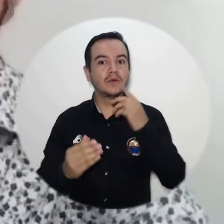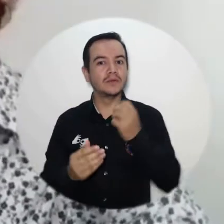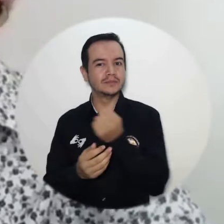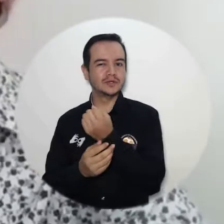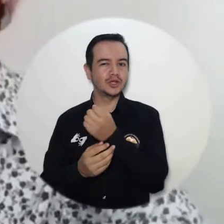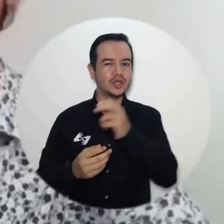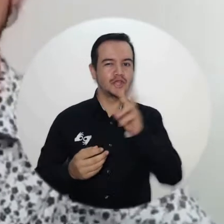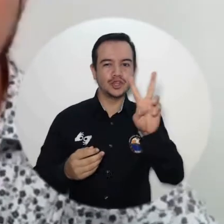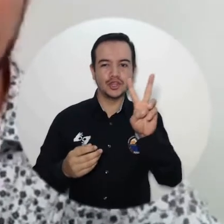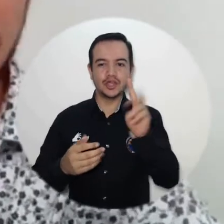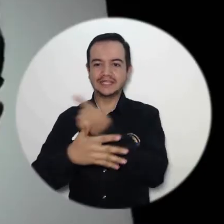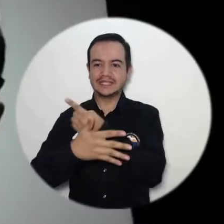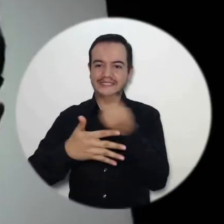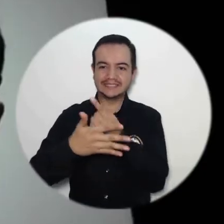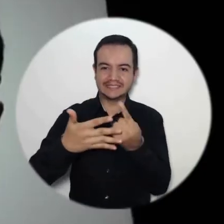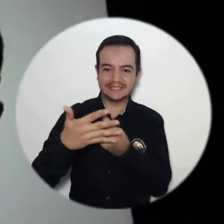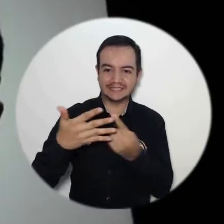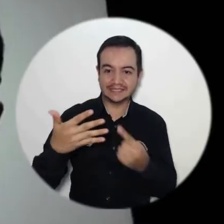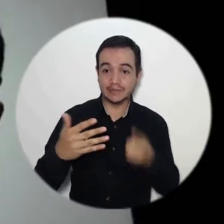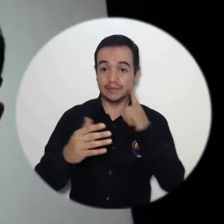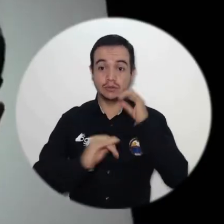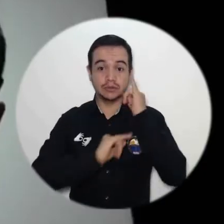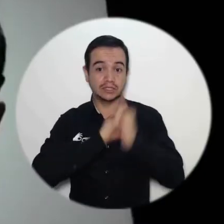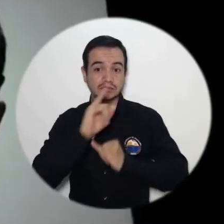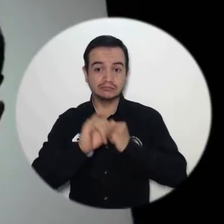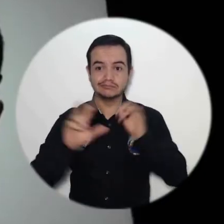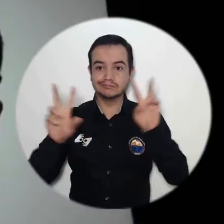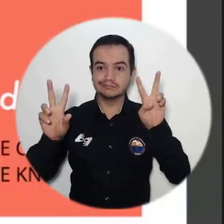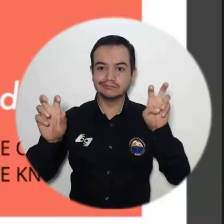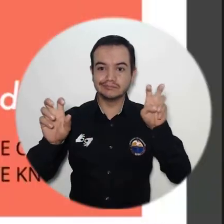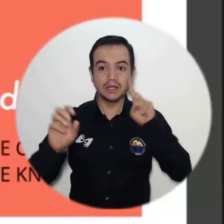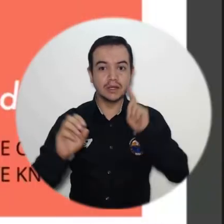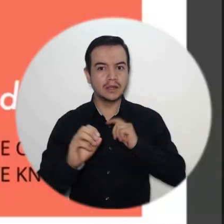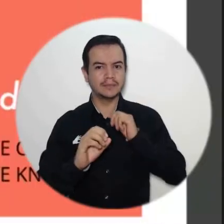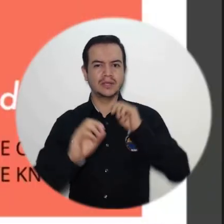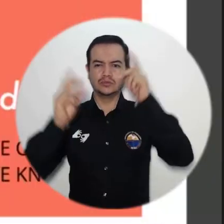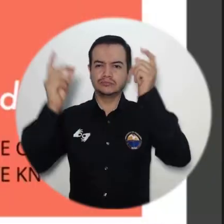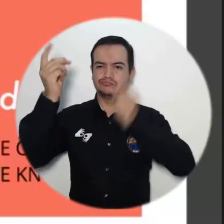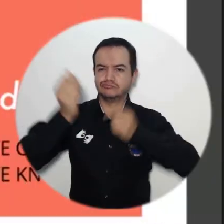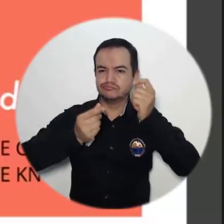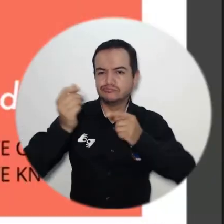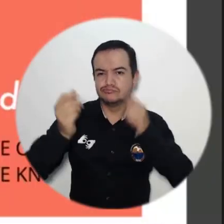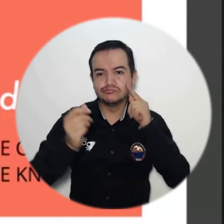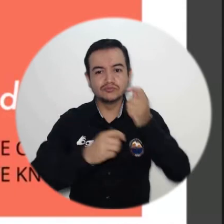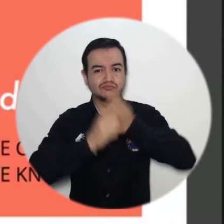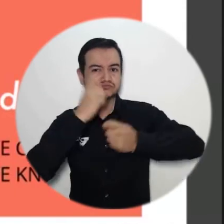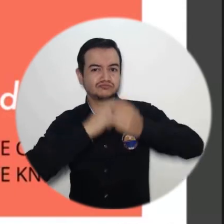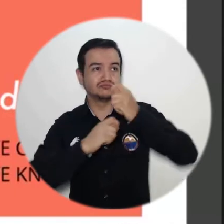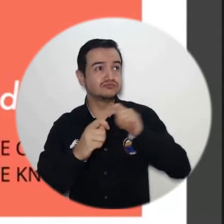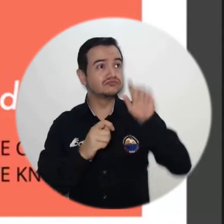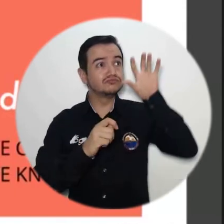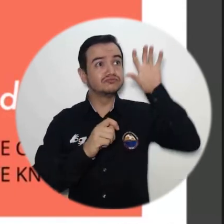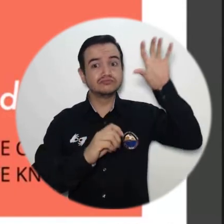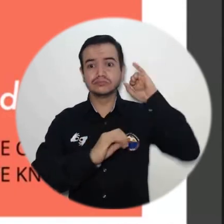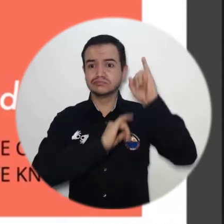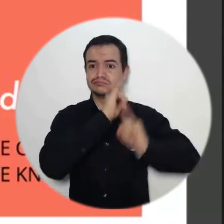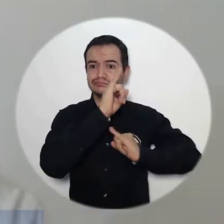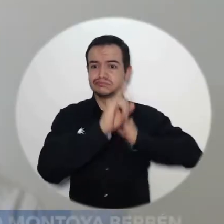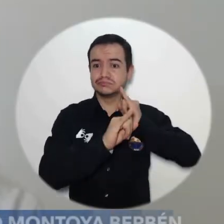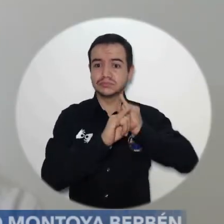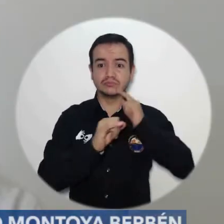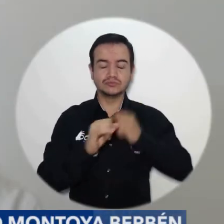desarrolló su decimosegunda Semana Internacional, Negocios Internacionales, un mundo de oportunidades. Nos encontramos completamente